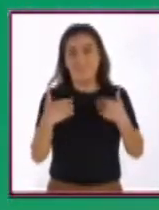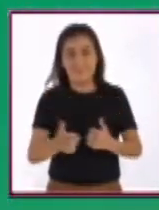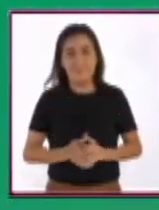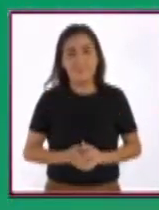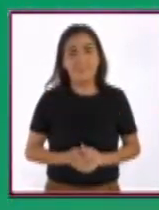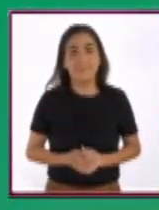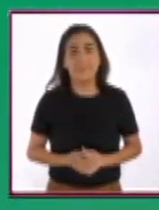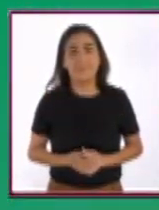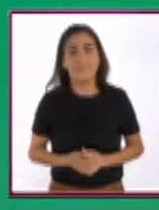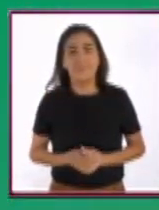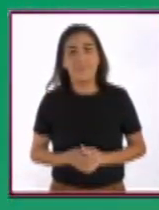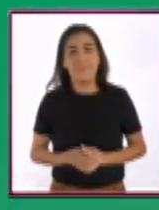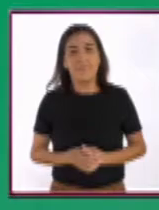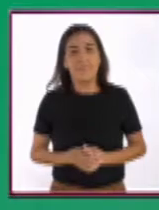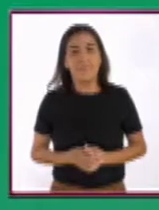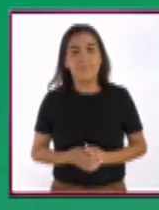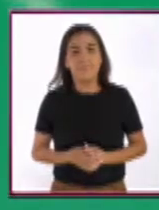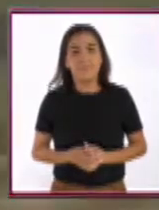conocer.